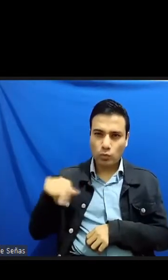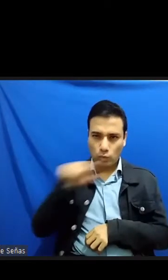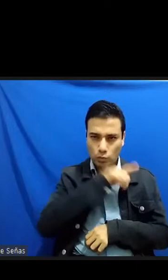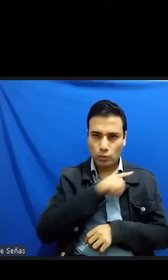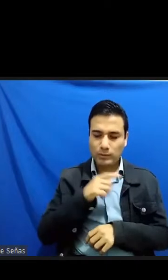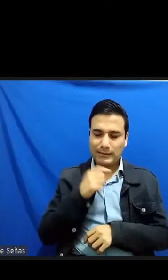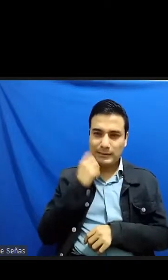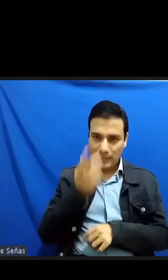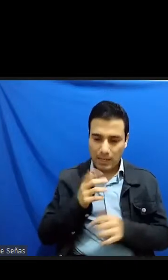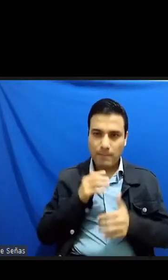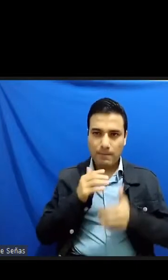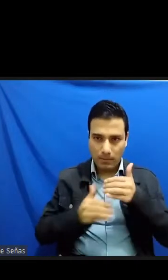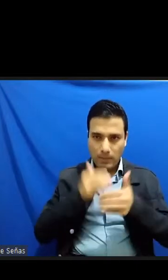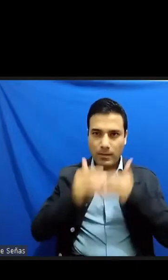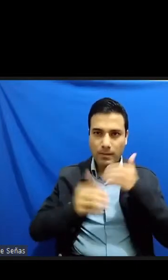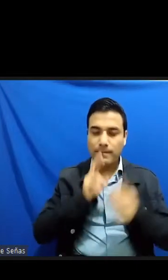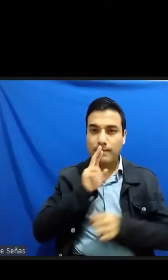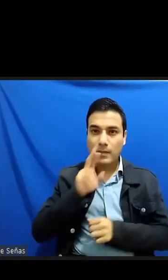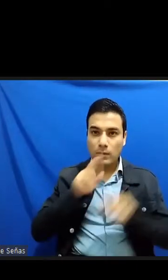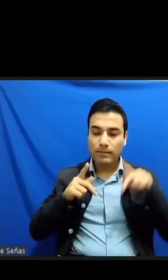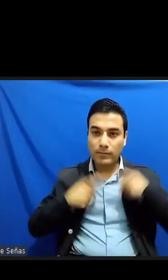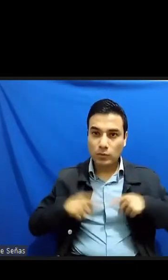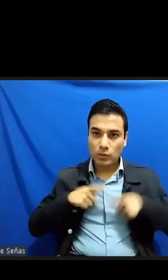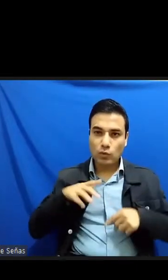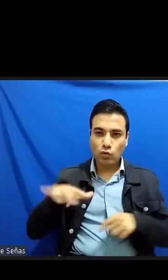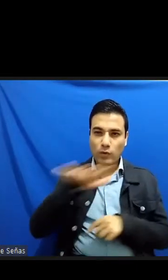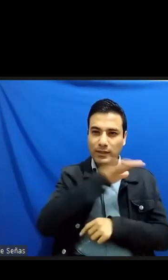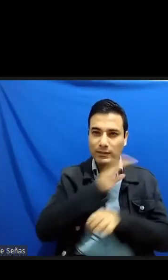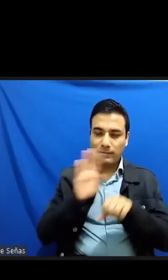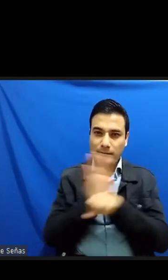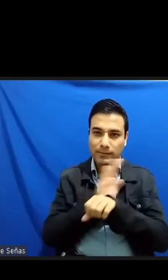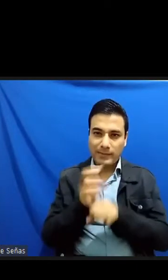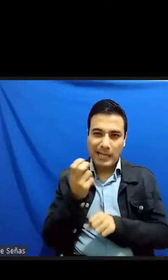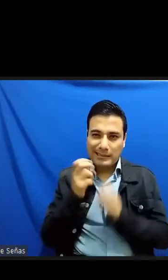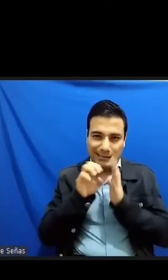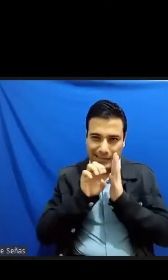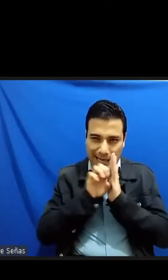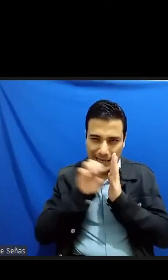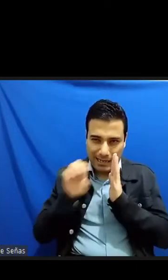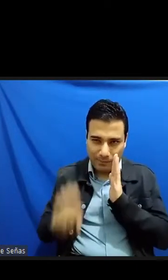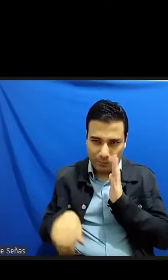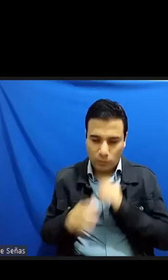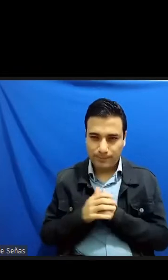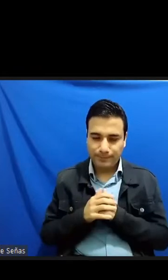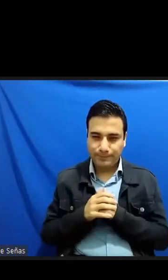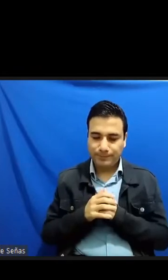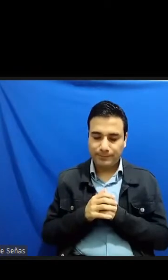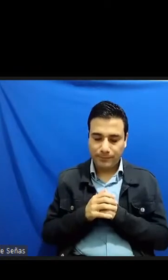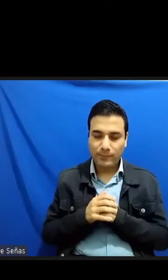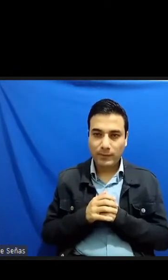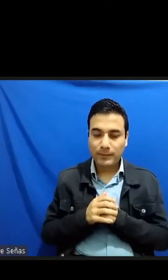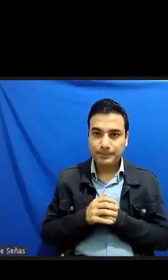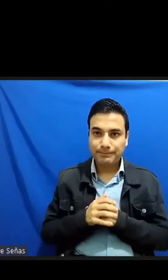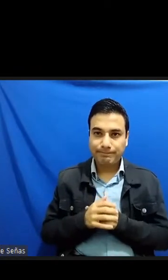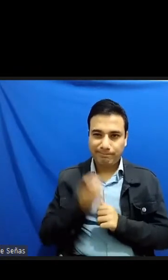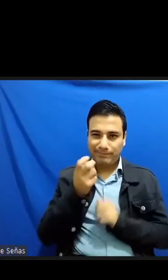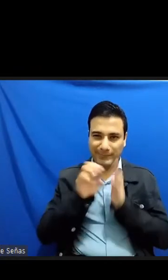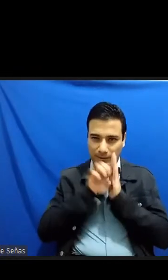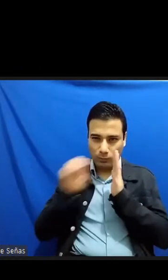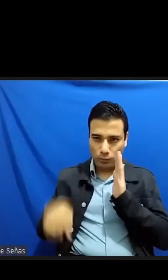del bien común puede ser una frase ejemplo para poner para exponer la situación